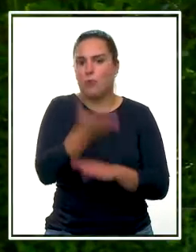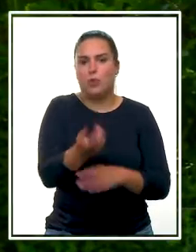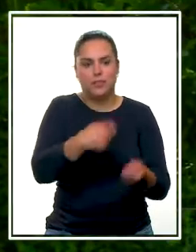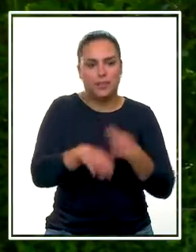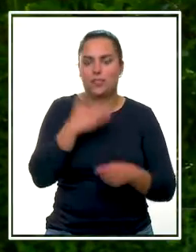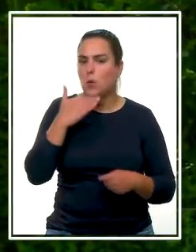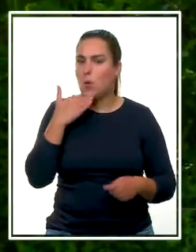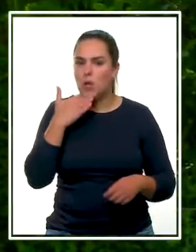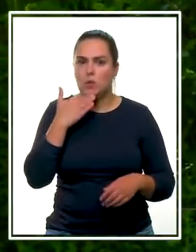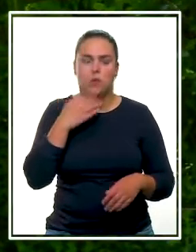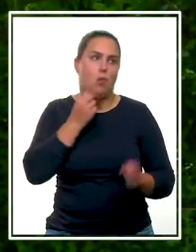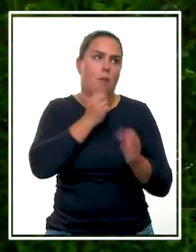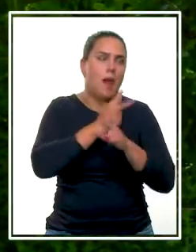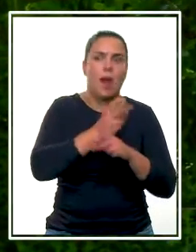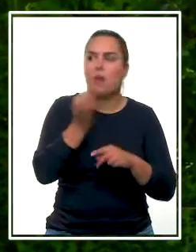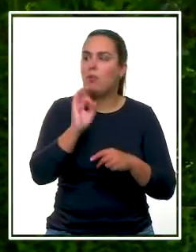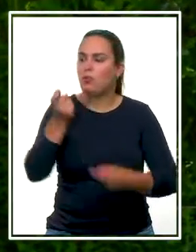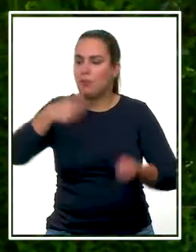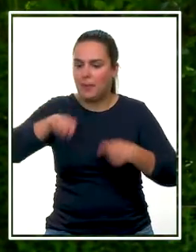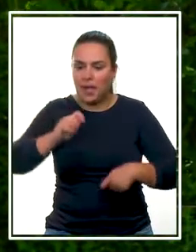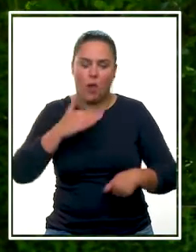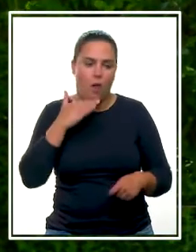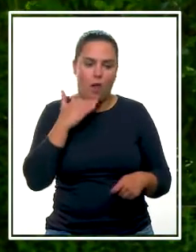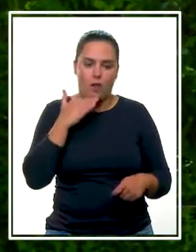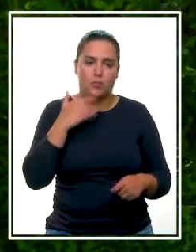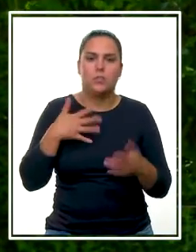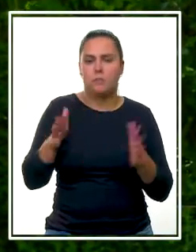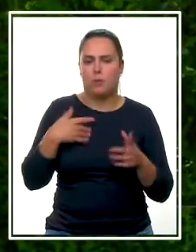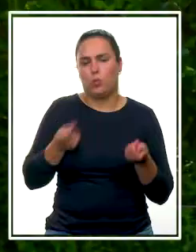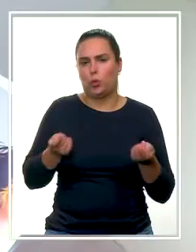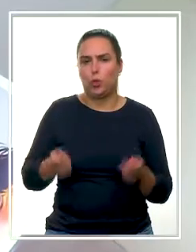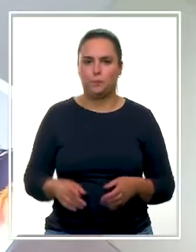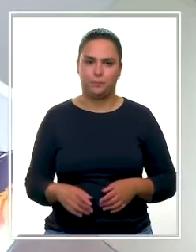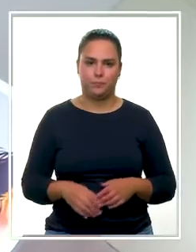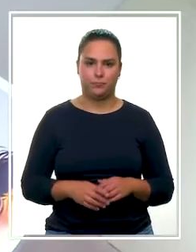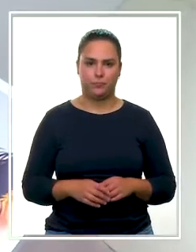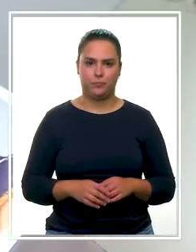o a un sitio, a cualquier bar o a un supermercado, pues más o menos los maneja uno.